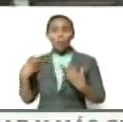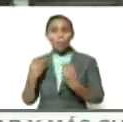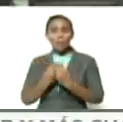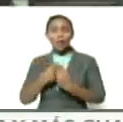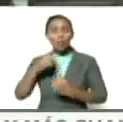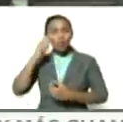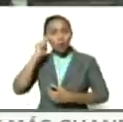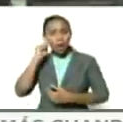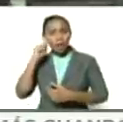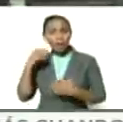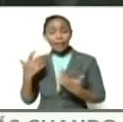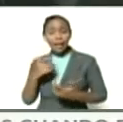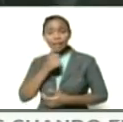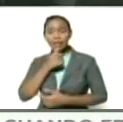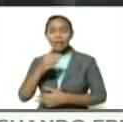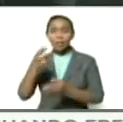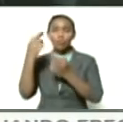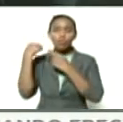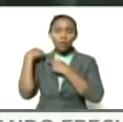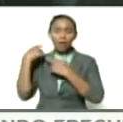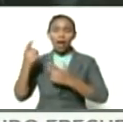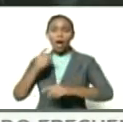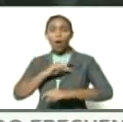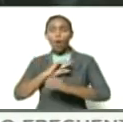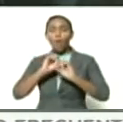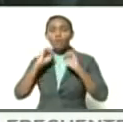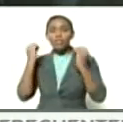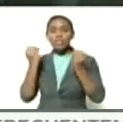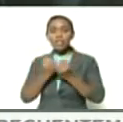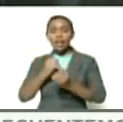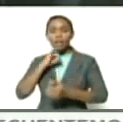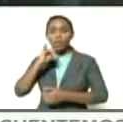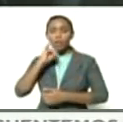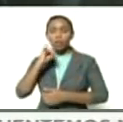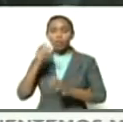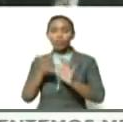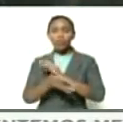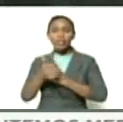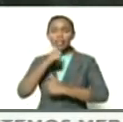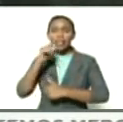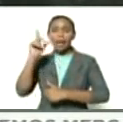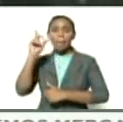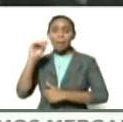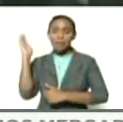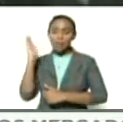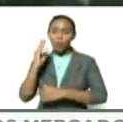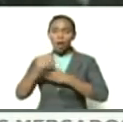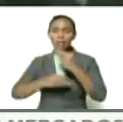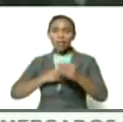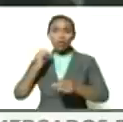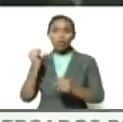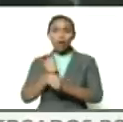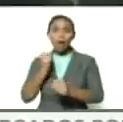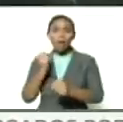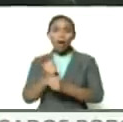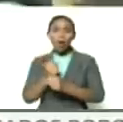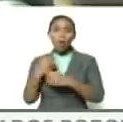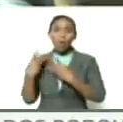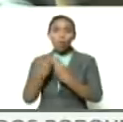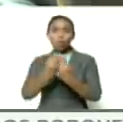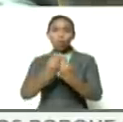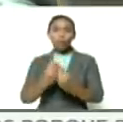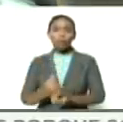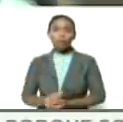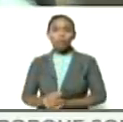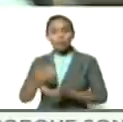Doris Briceño quien es la responsable de la oficina regional de información con quien también venimos haciendo un trabajo en conjunto